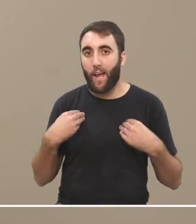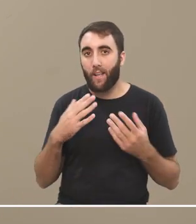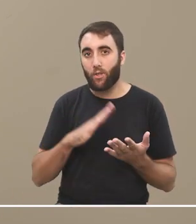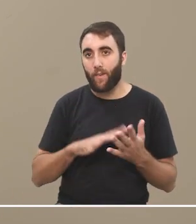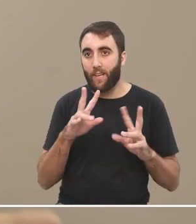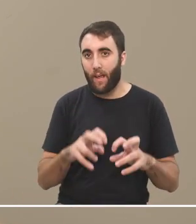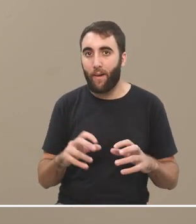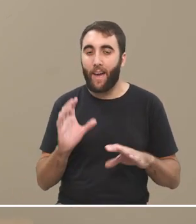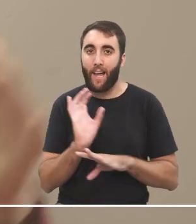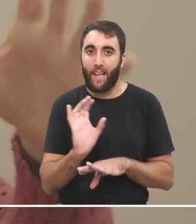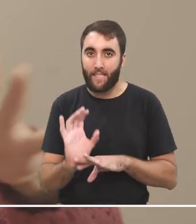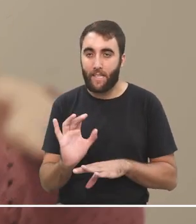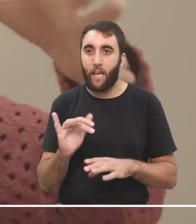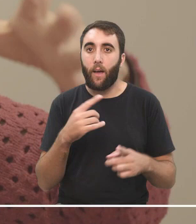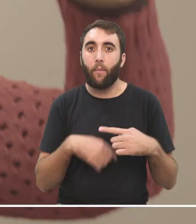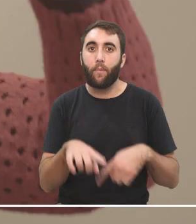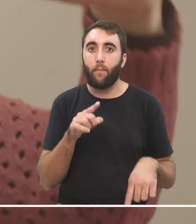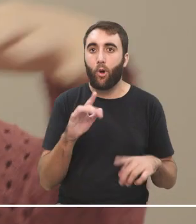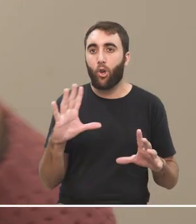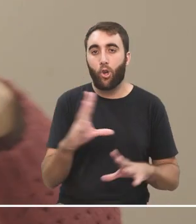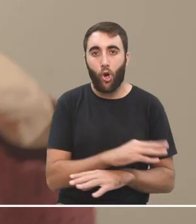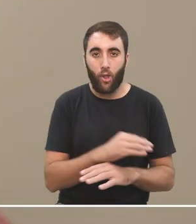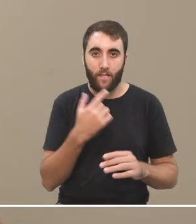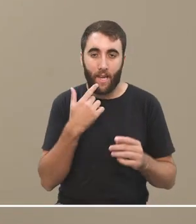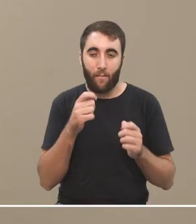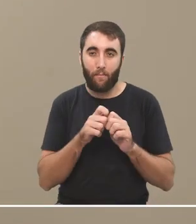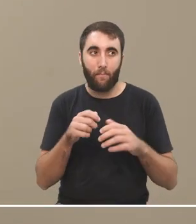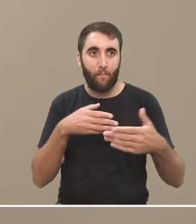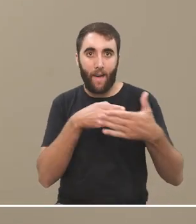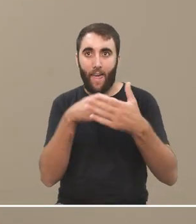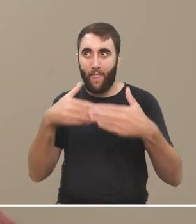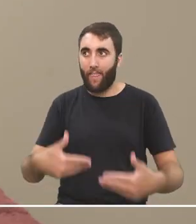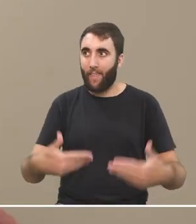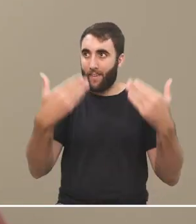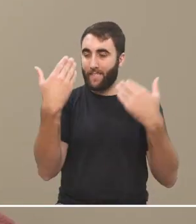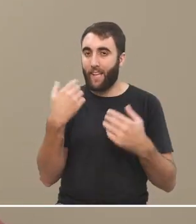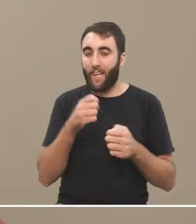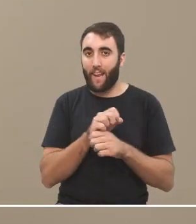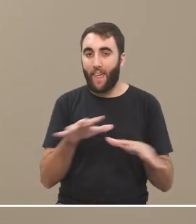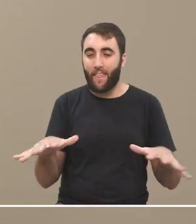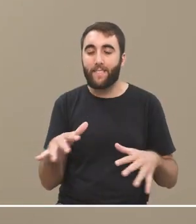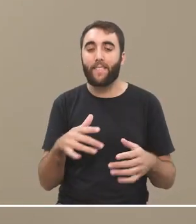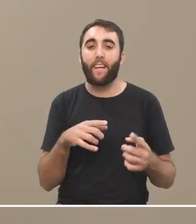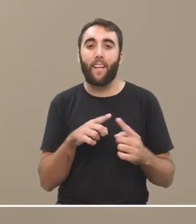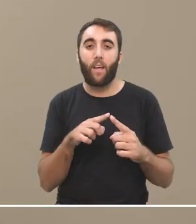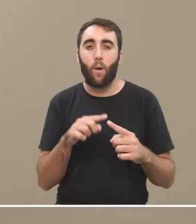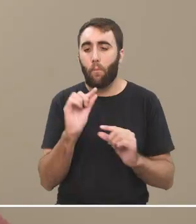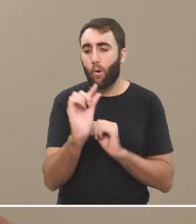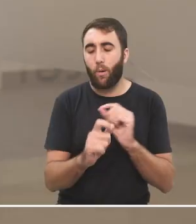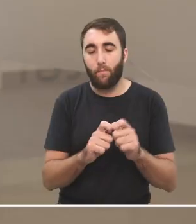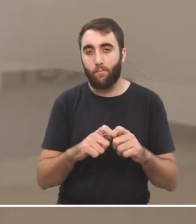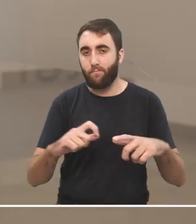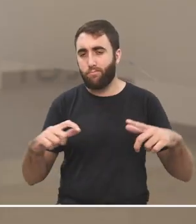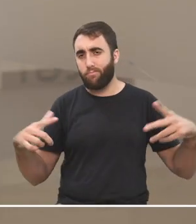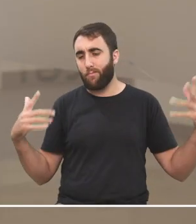que me llevó a escribir el libro, como dos lógicas, la de las paredes y las redes en conflicto. En poquísimo tiempo eso se generalizó